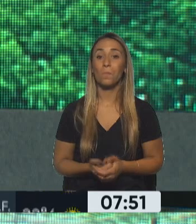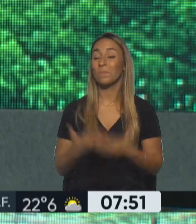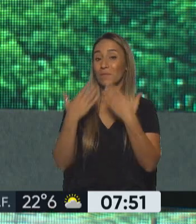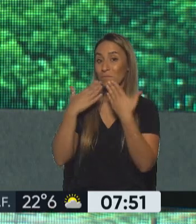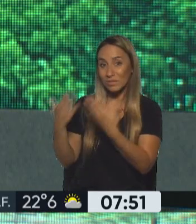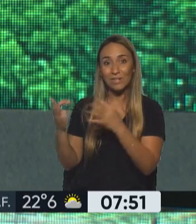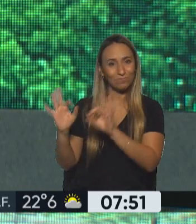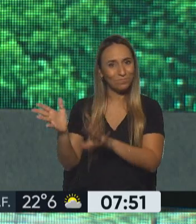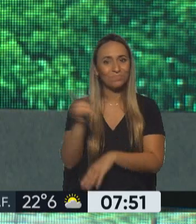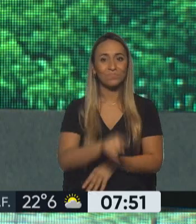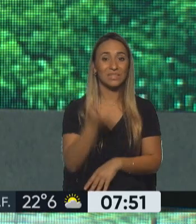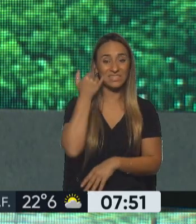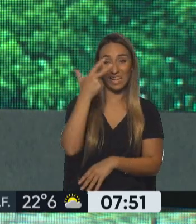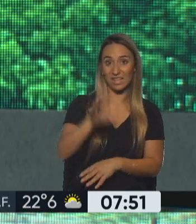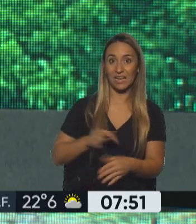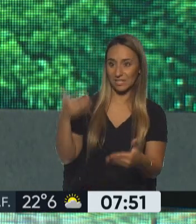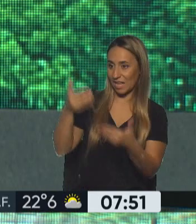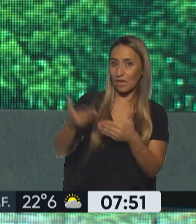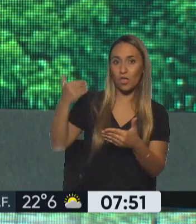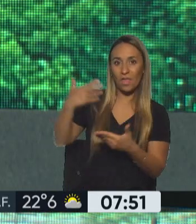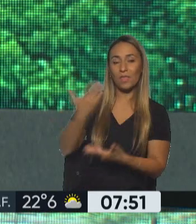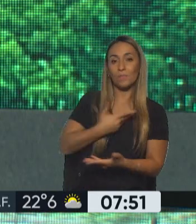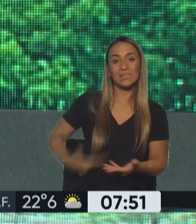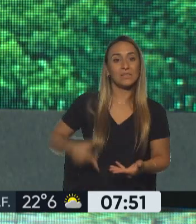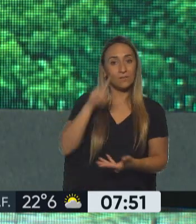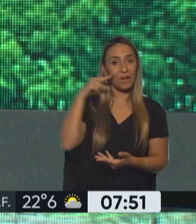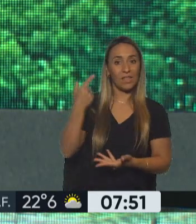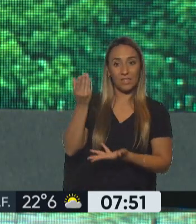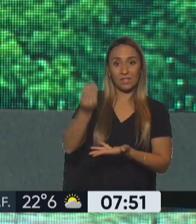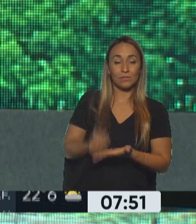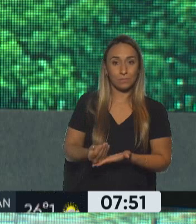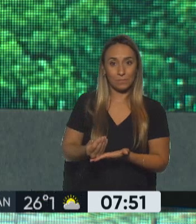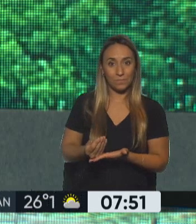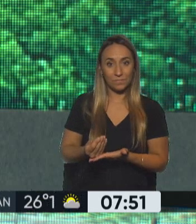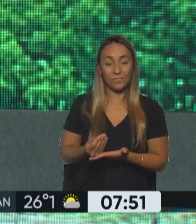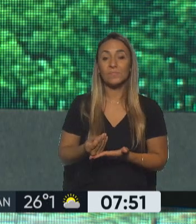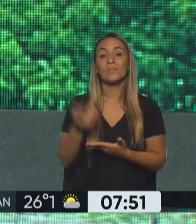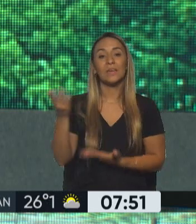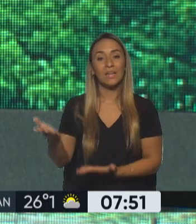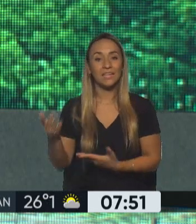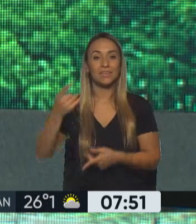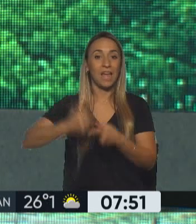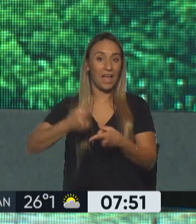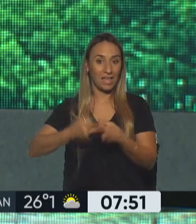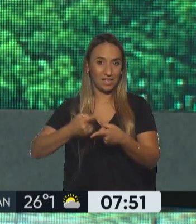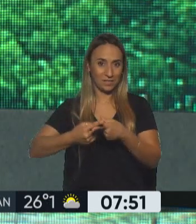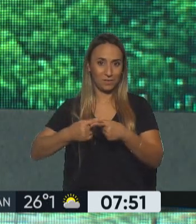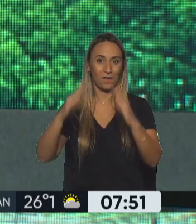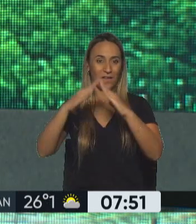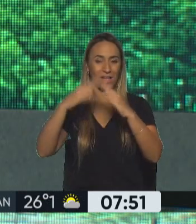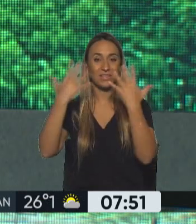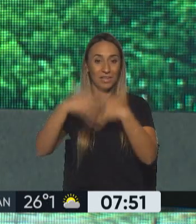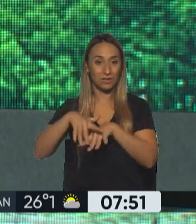Se cumplieron tres años de la gestión de Alberto Fernández como Presidente de la Nación. Se realizó un acto en Casa Rosada con varias presencias,